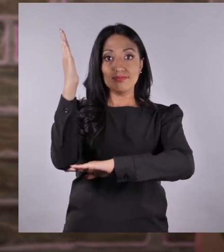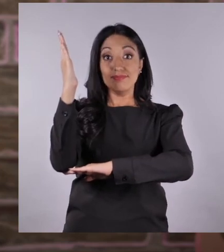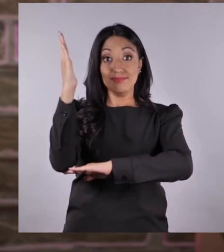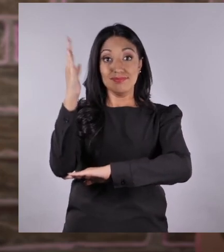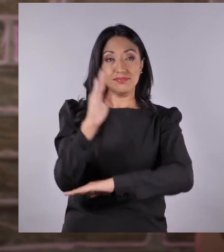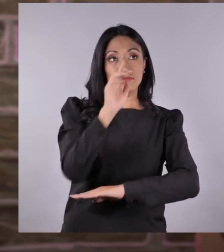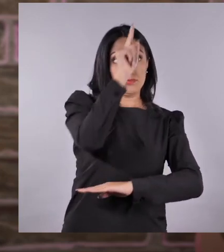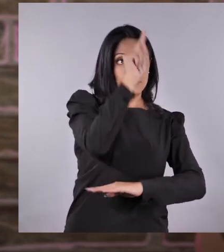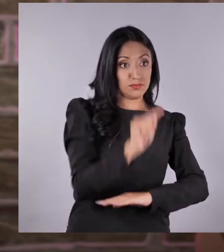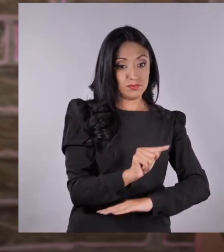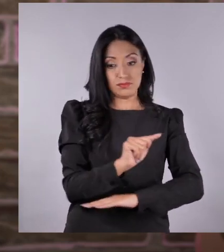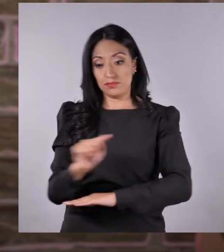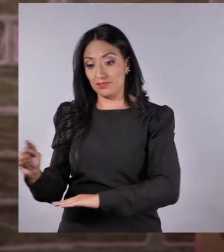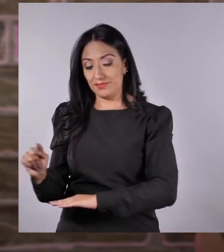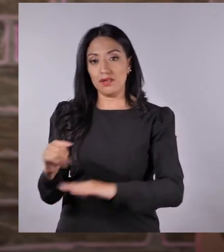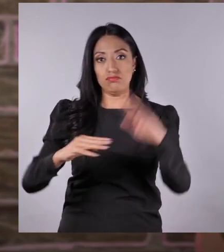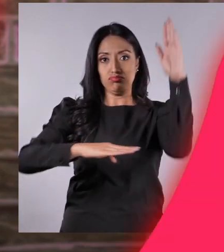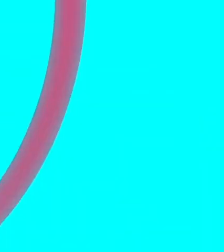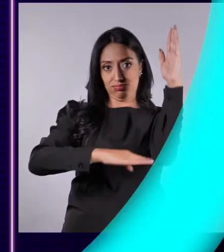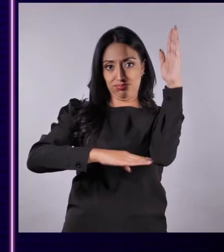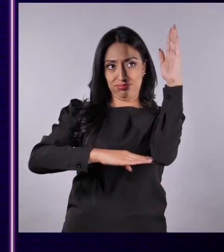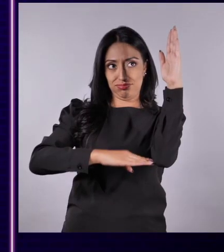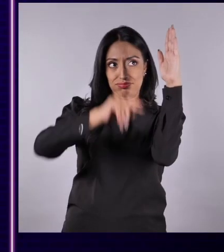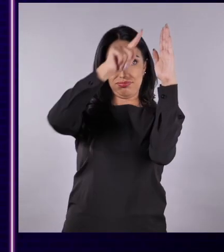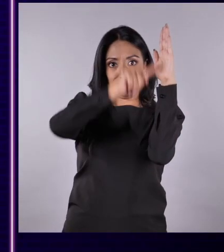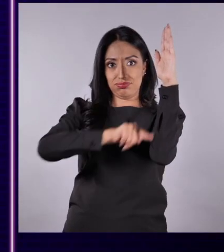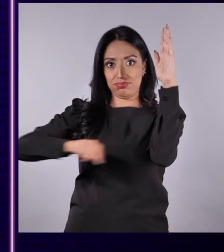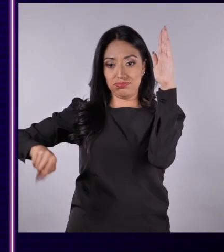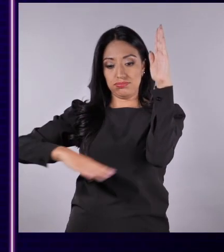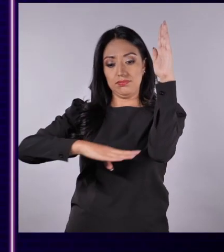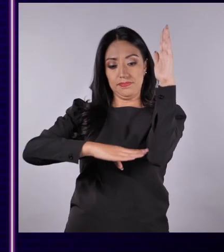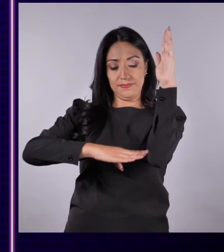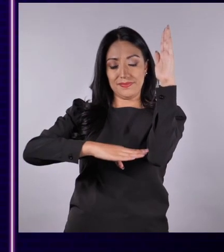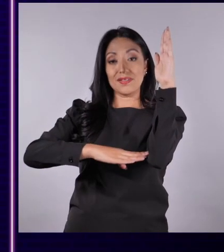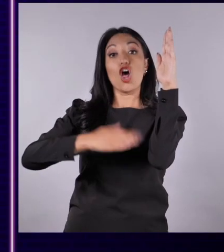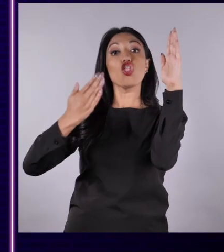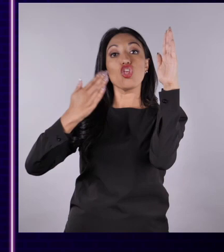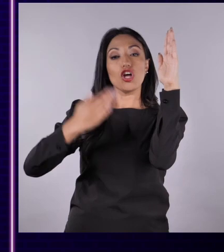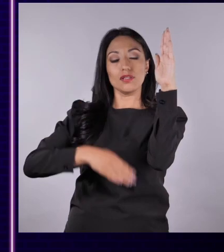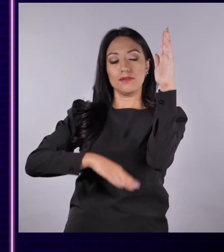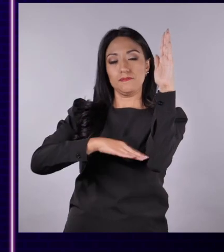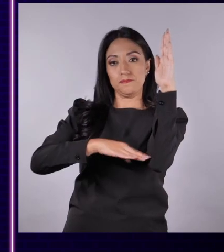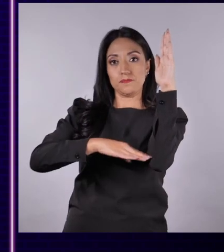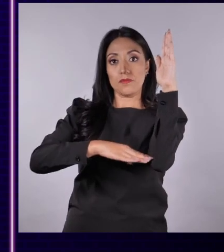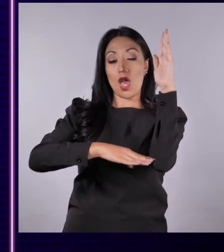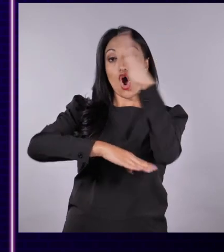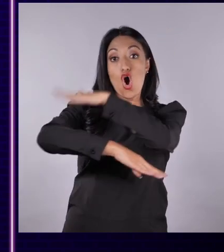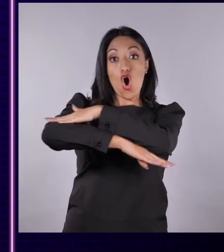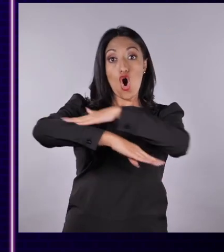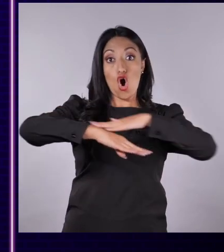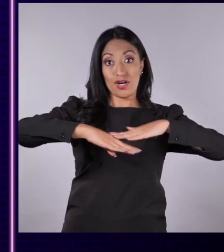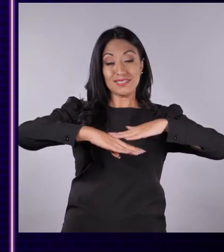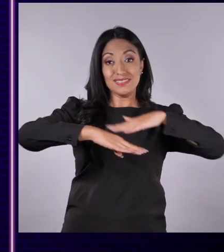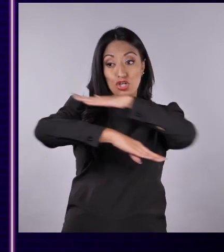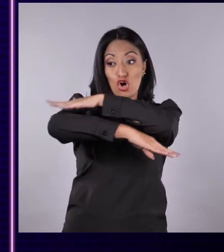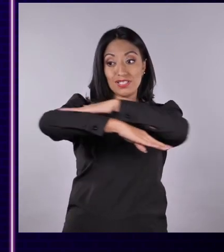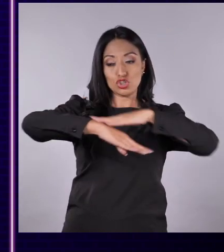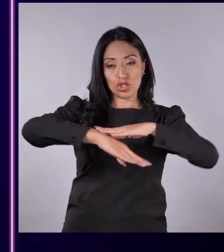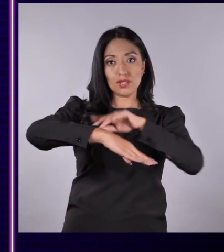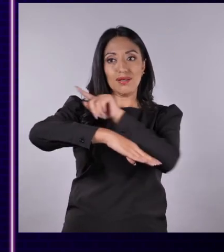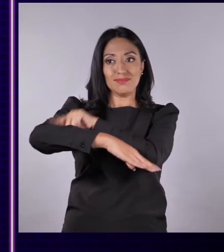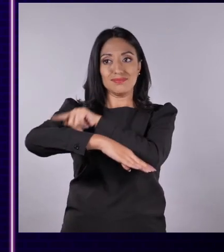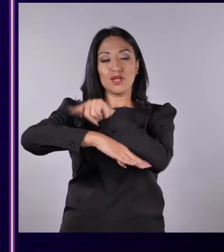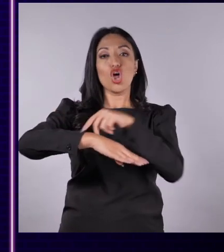vertical y una horizontal. ¡Listo! En la línea horizontal escribimos cada una de las etnias. Y en la vertical,